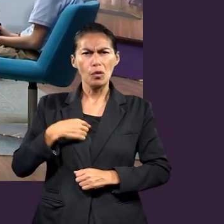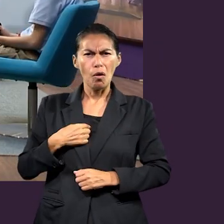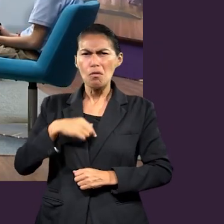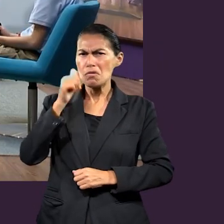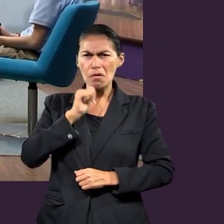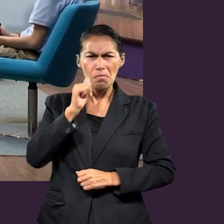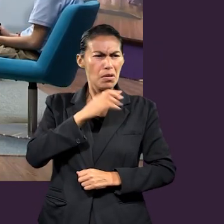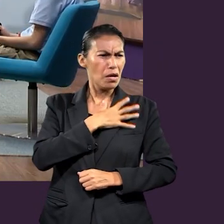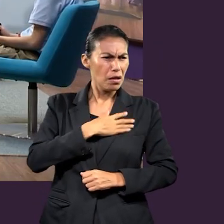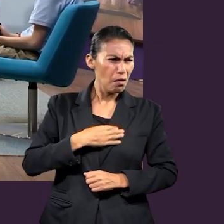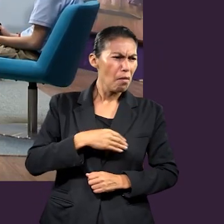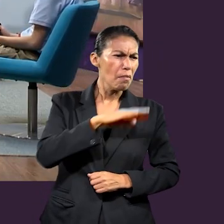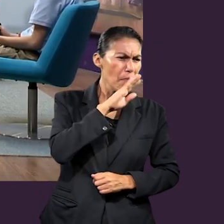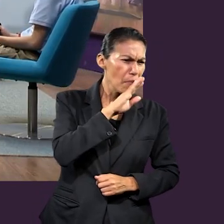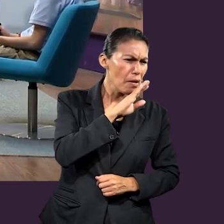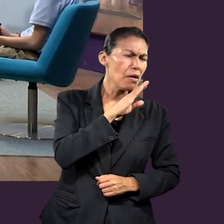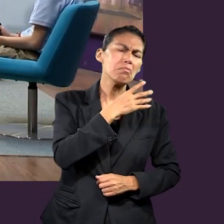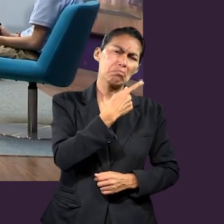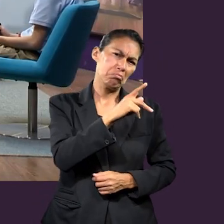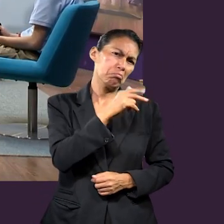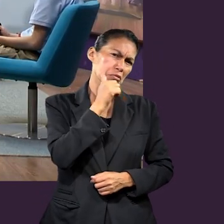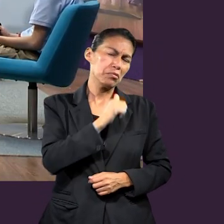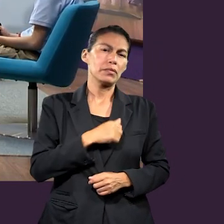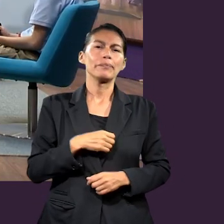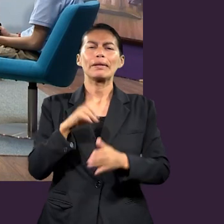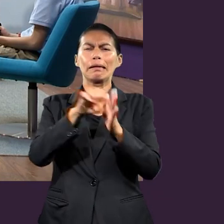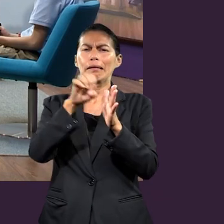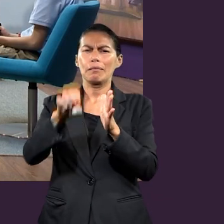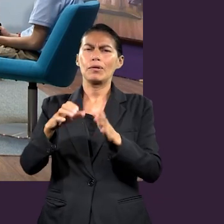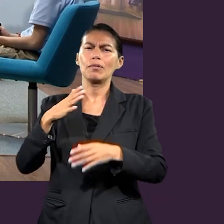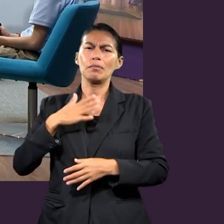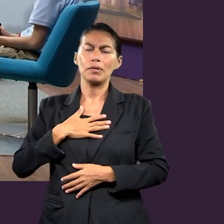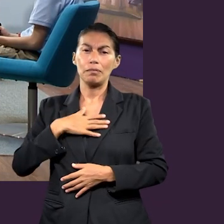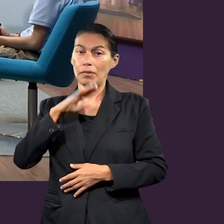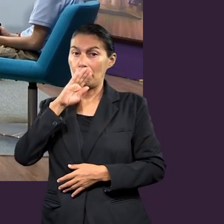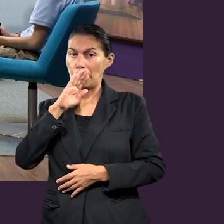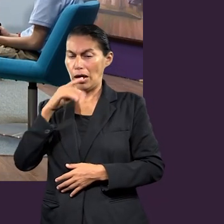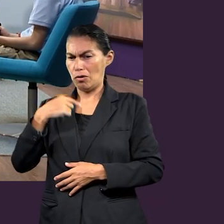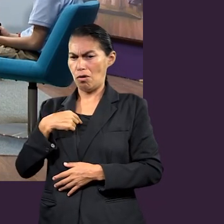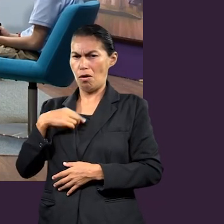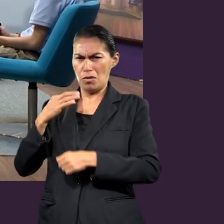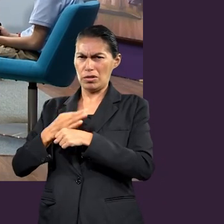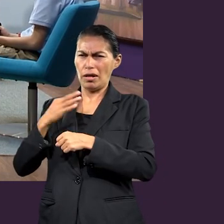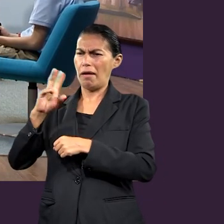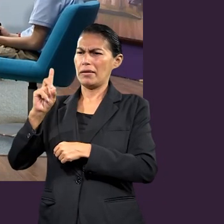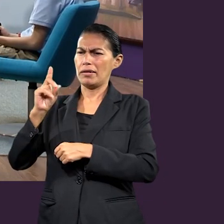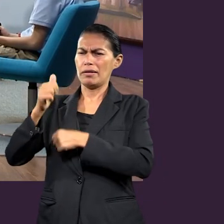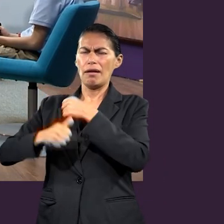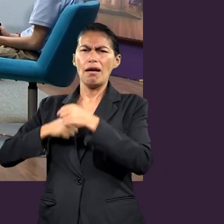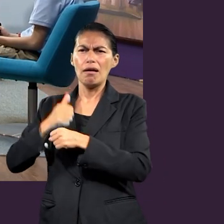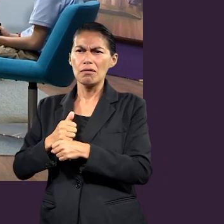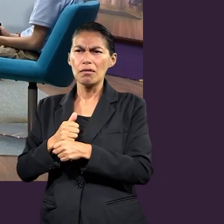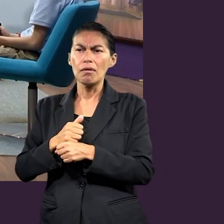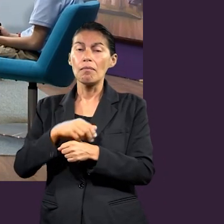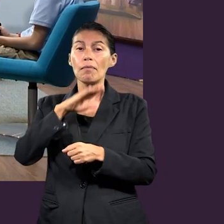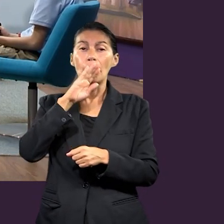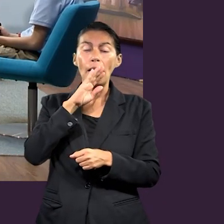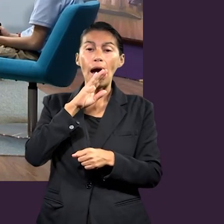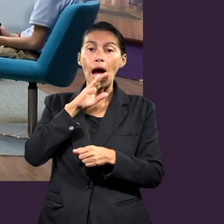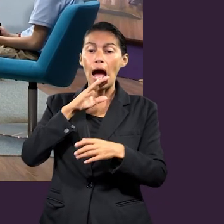vienen mis padres. Sí, yo nunca voy a dejar de ser hijo de mi mamá. Si mi mamá me dice a mis 30 años, Moisés,